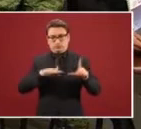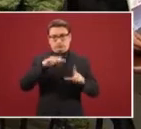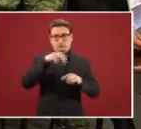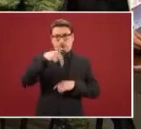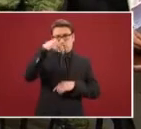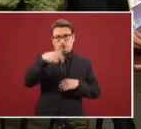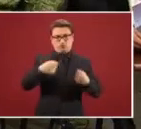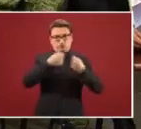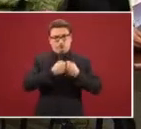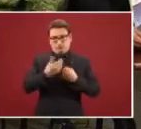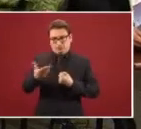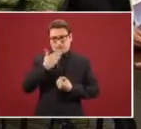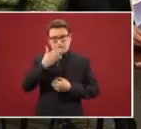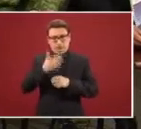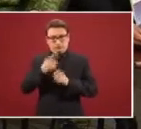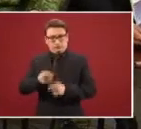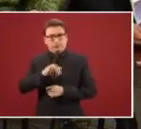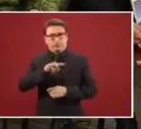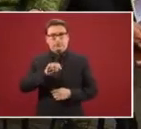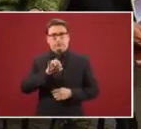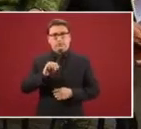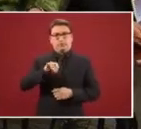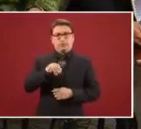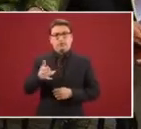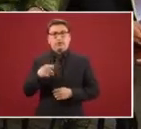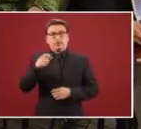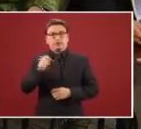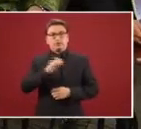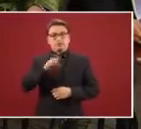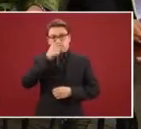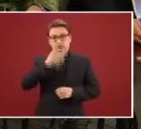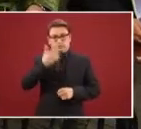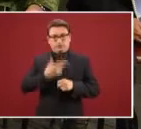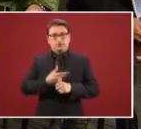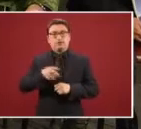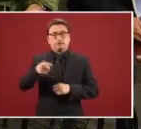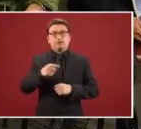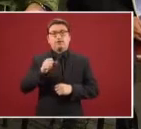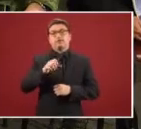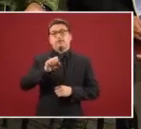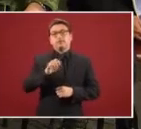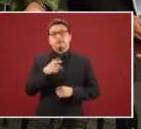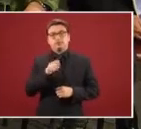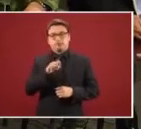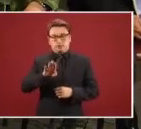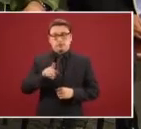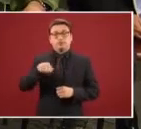por acompañarnos. Javier May, que está subsecretario de la Secretaría de Bienestar, responsable de Sembrando Vida